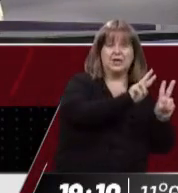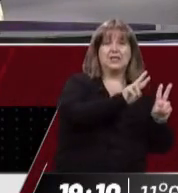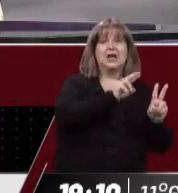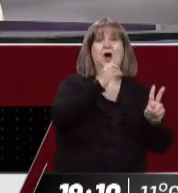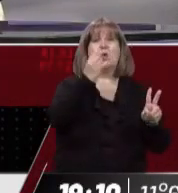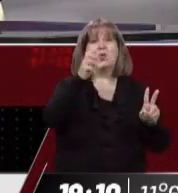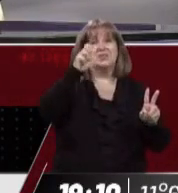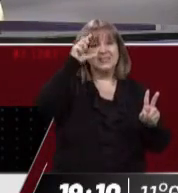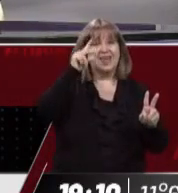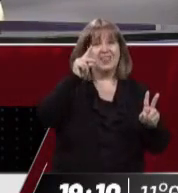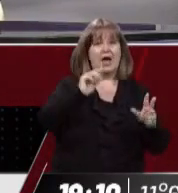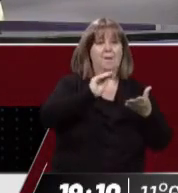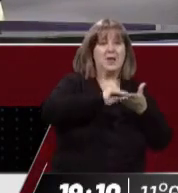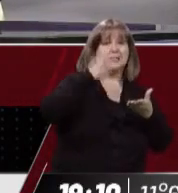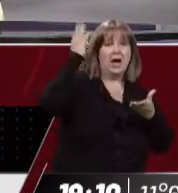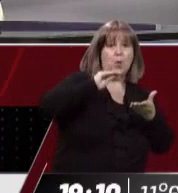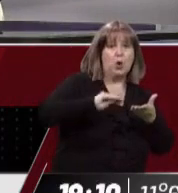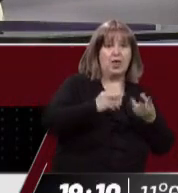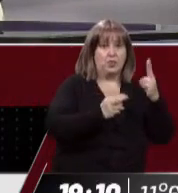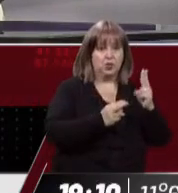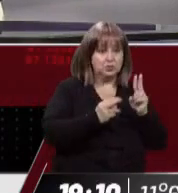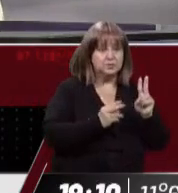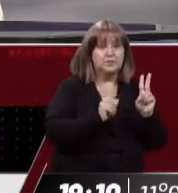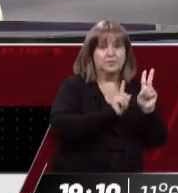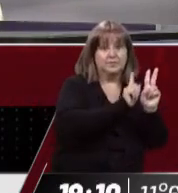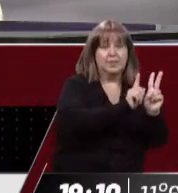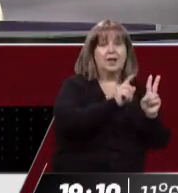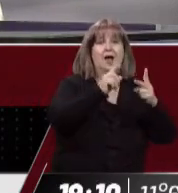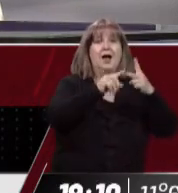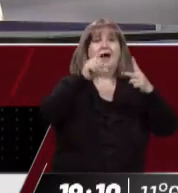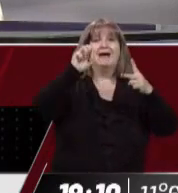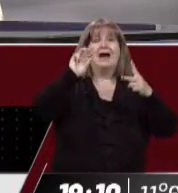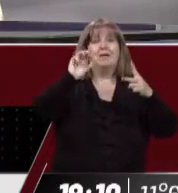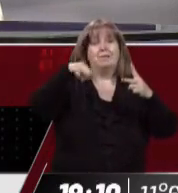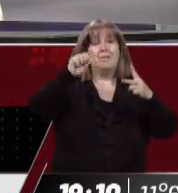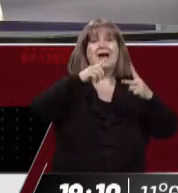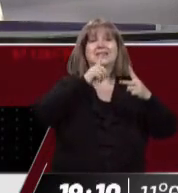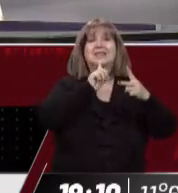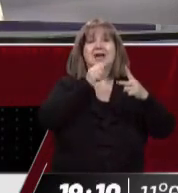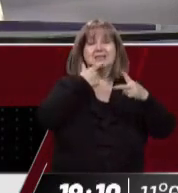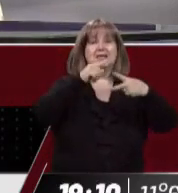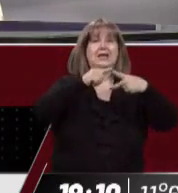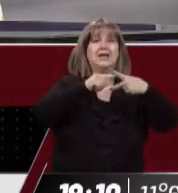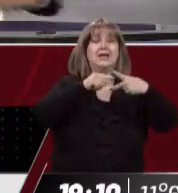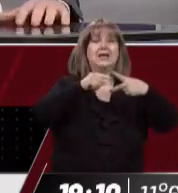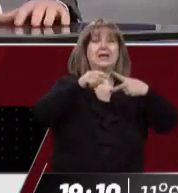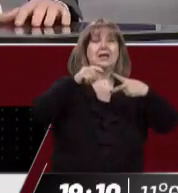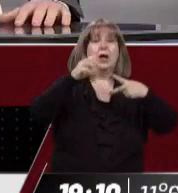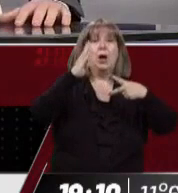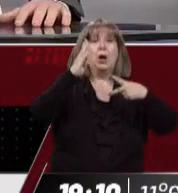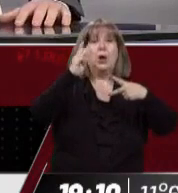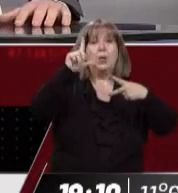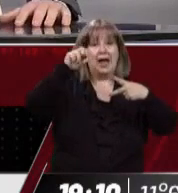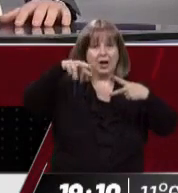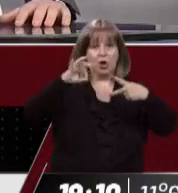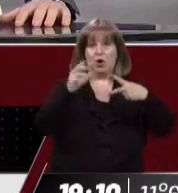abogados que tiene justamente el partido justicialista, Matar y Carlos Bianco. Blanco, perdón. Blanco, son los